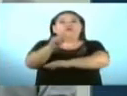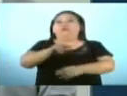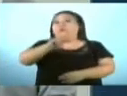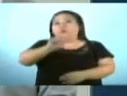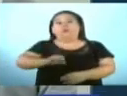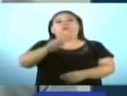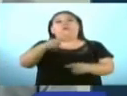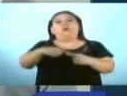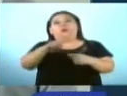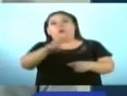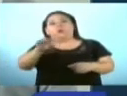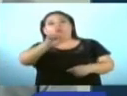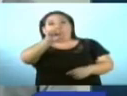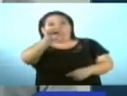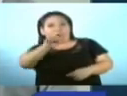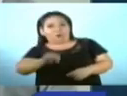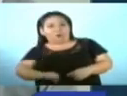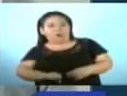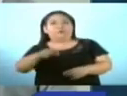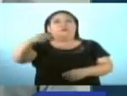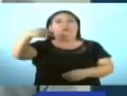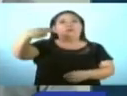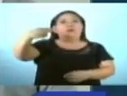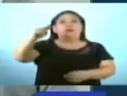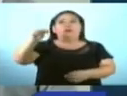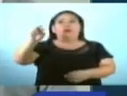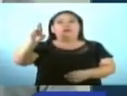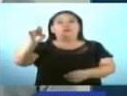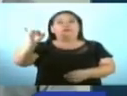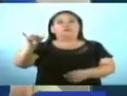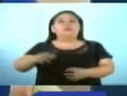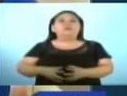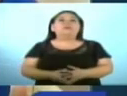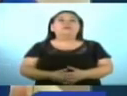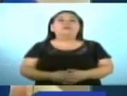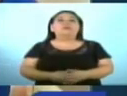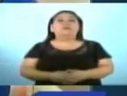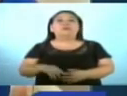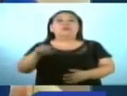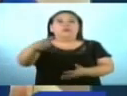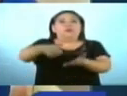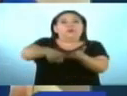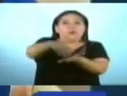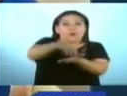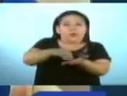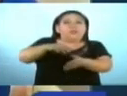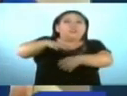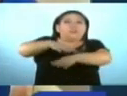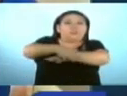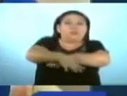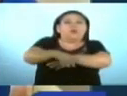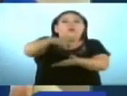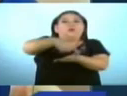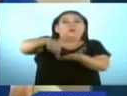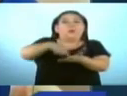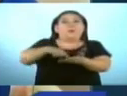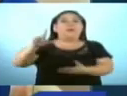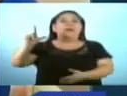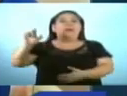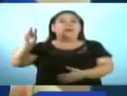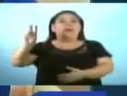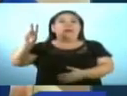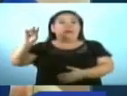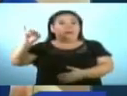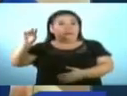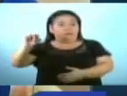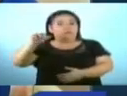Guadalupe Campos de Nuevas Ideas, son los nuevos alcaldes. En la zona paracentral, Armando Girón de Gana tendrá la silla Edilicia de